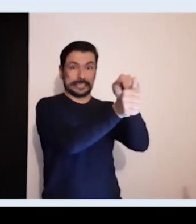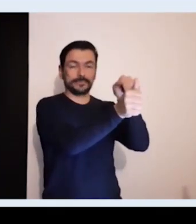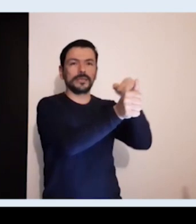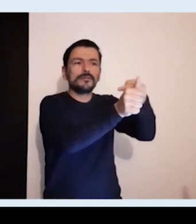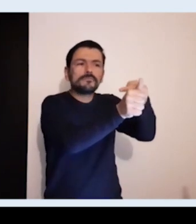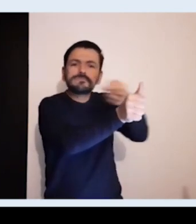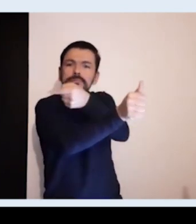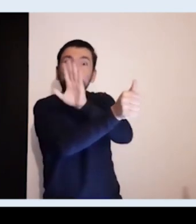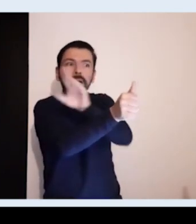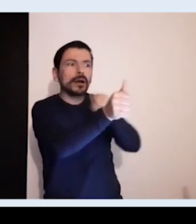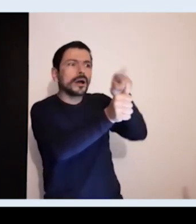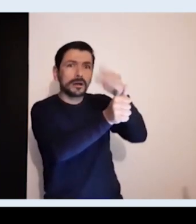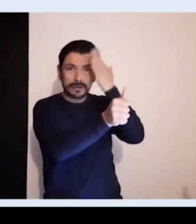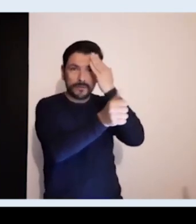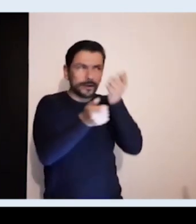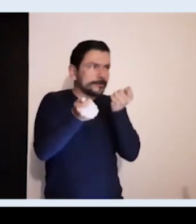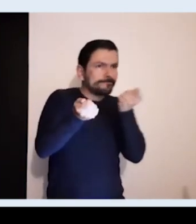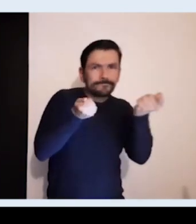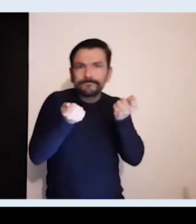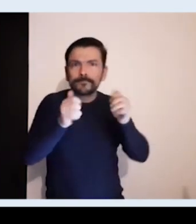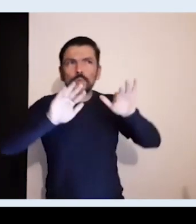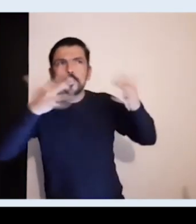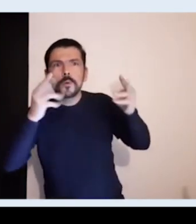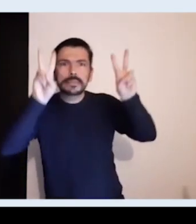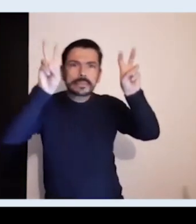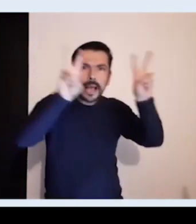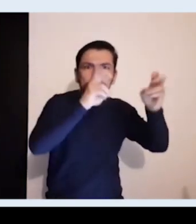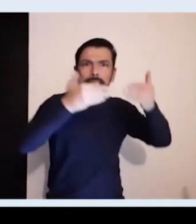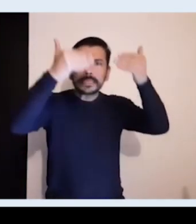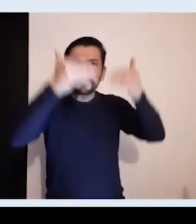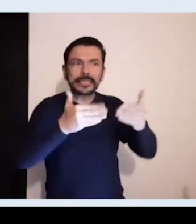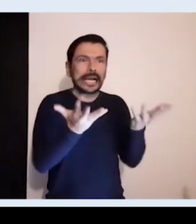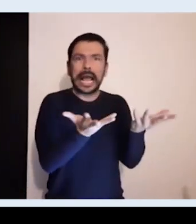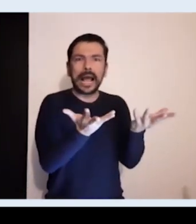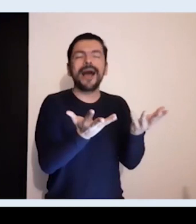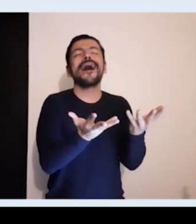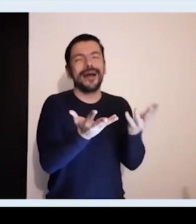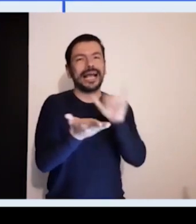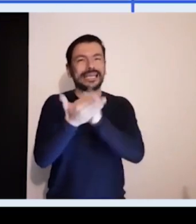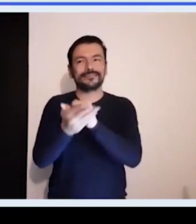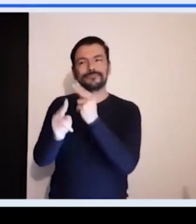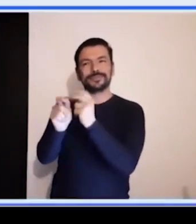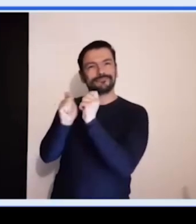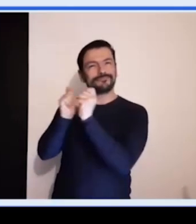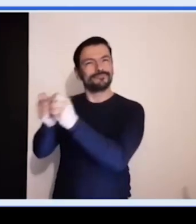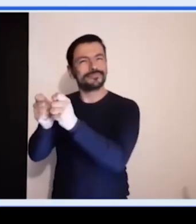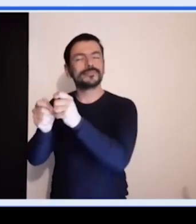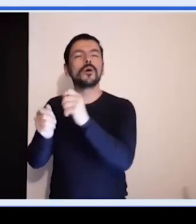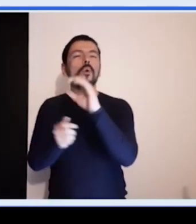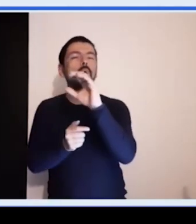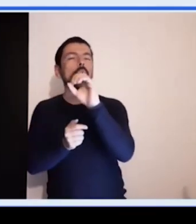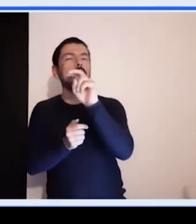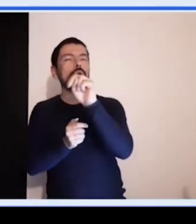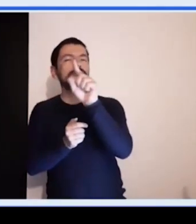por debajo de la Presidencia. También en el Ejecutivo encontramos a la Vicepresidencia de la República de Colombia,